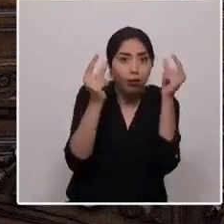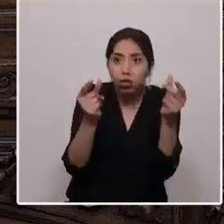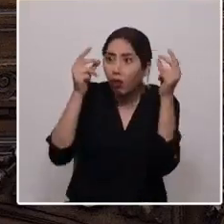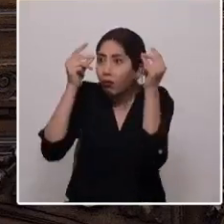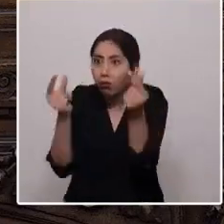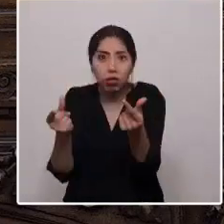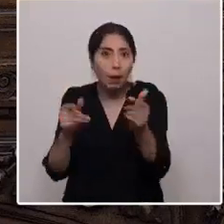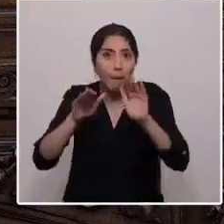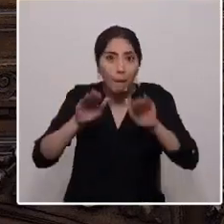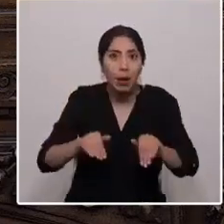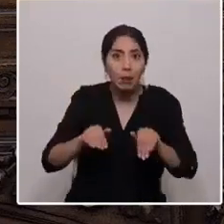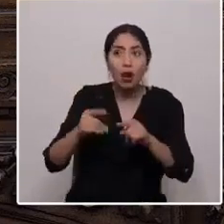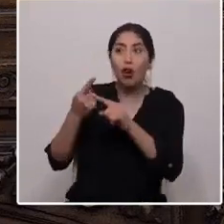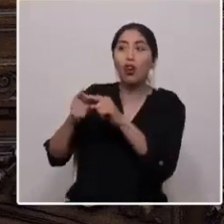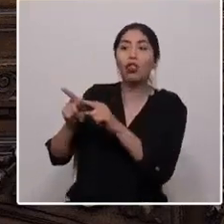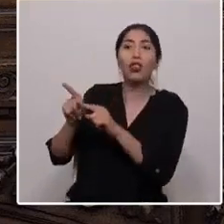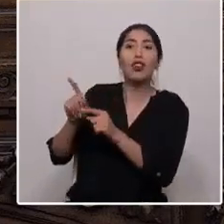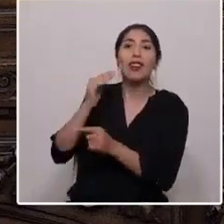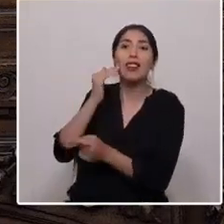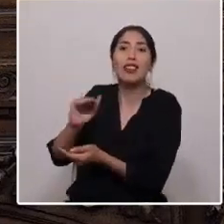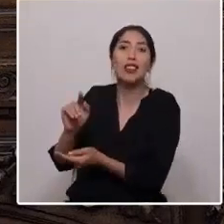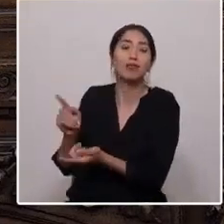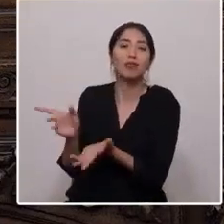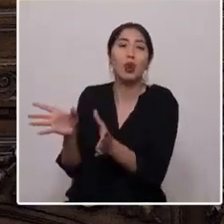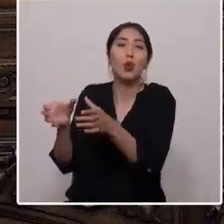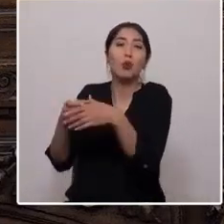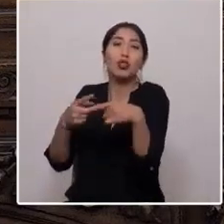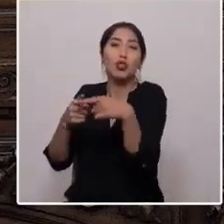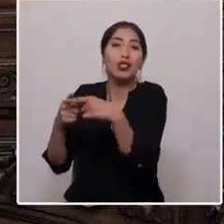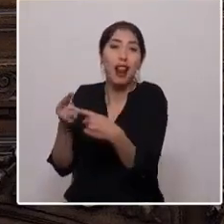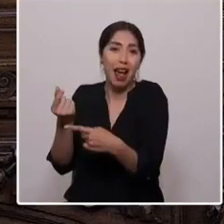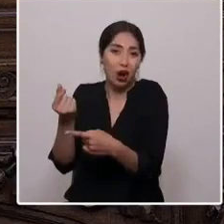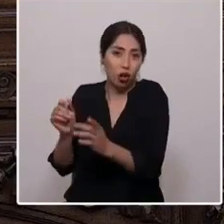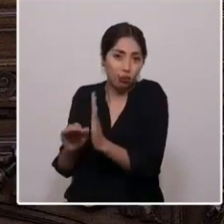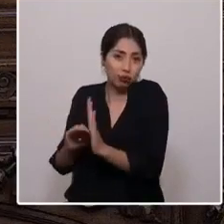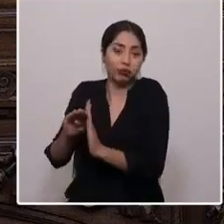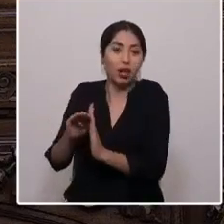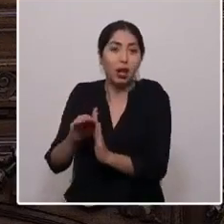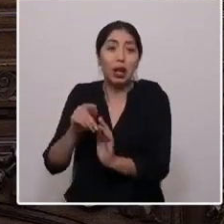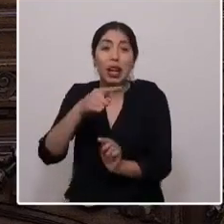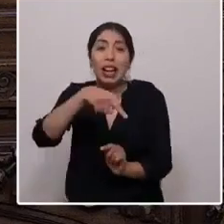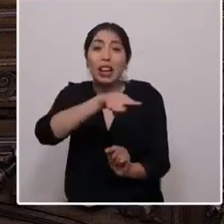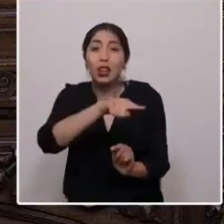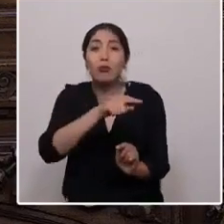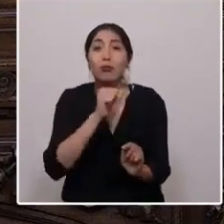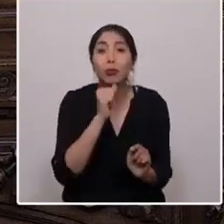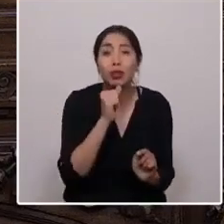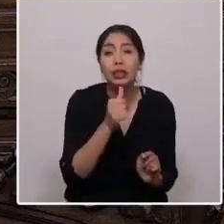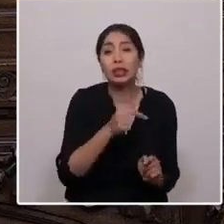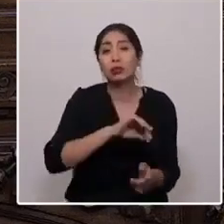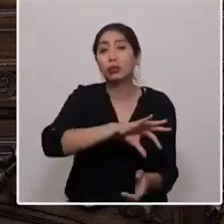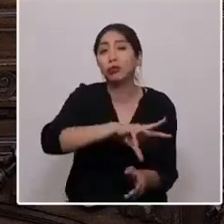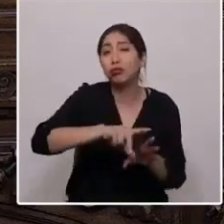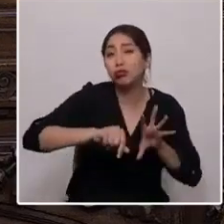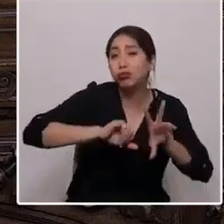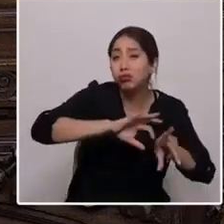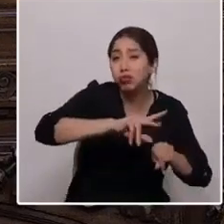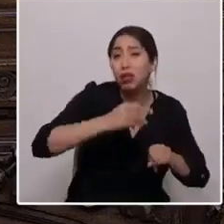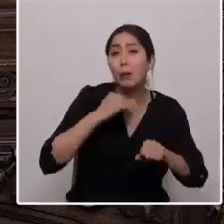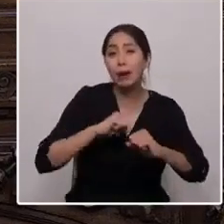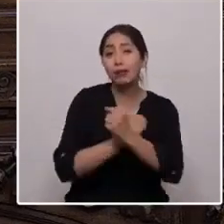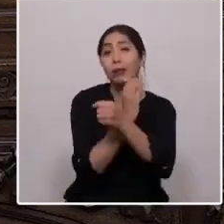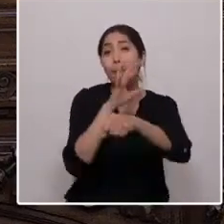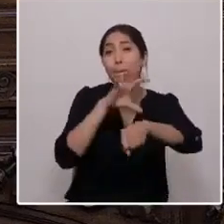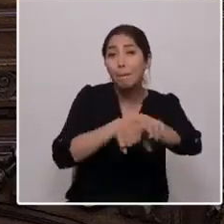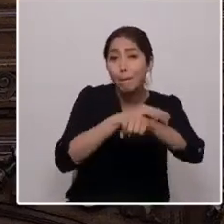con mucho nivel socioeconómico, terminan delinquiendo e incluso en la cárcel, debiendo